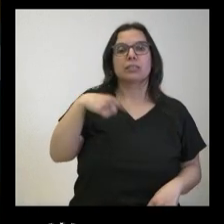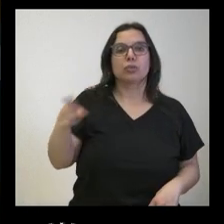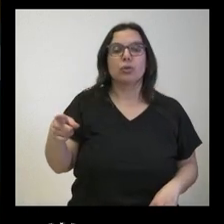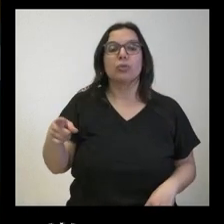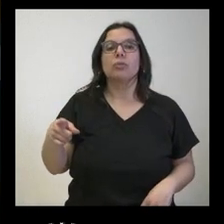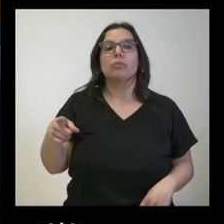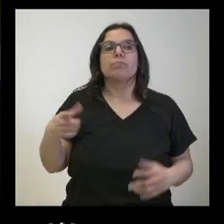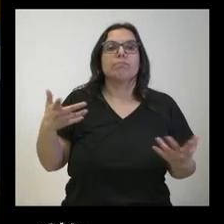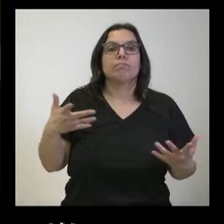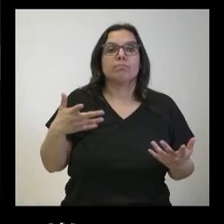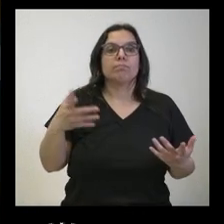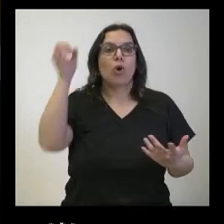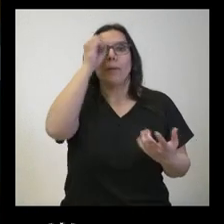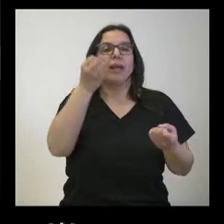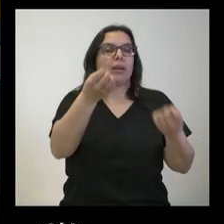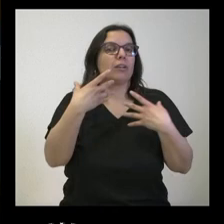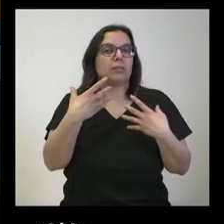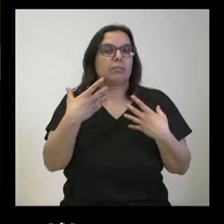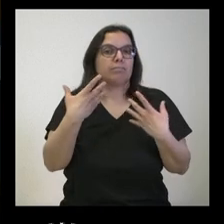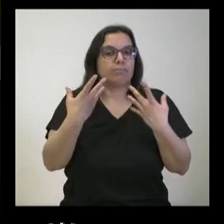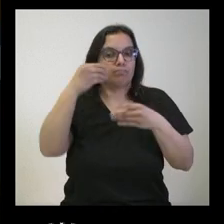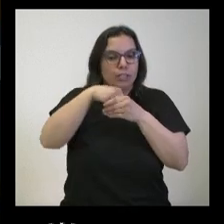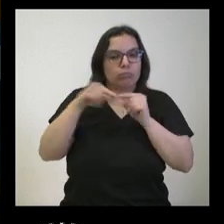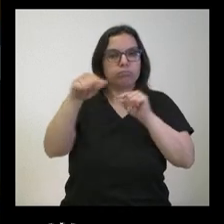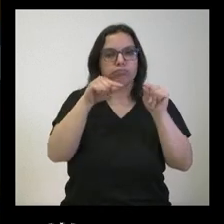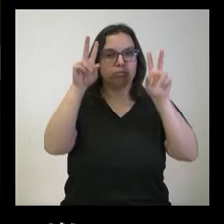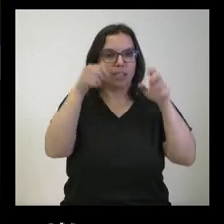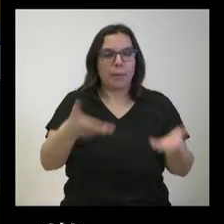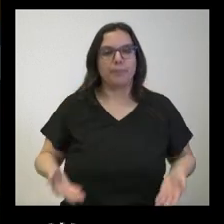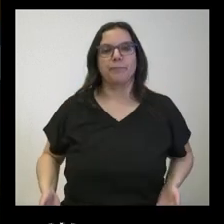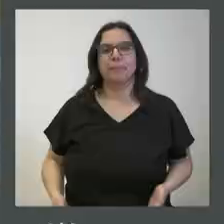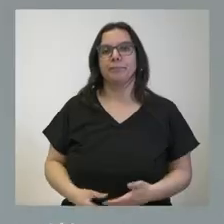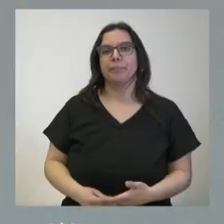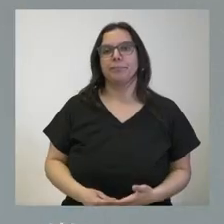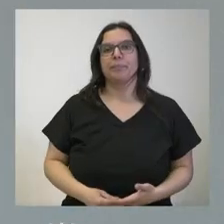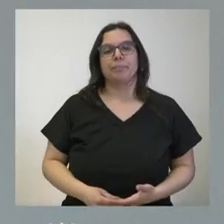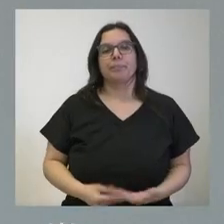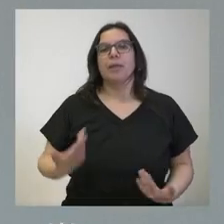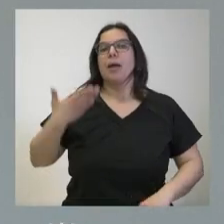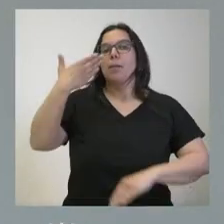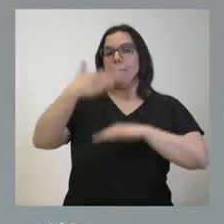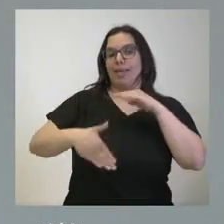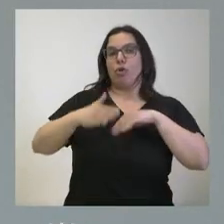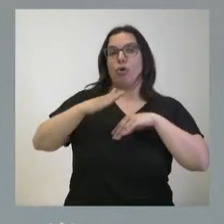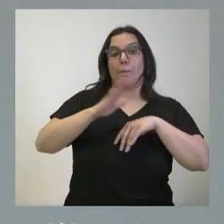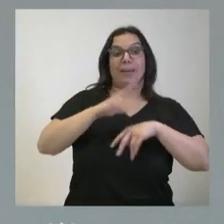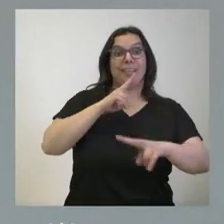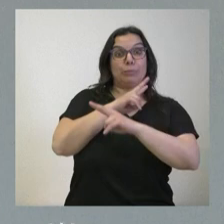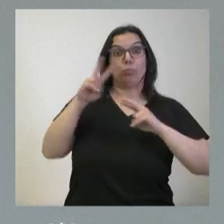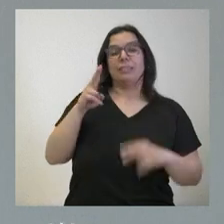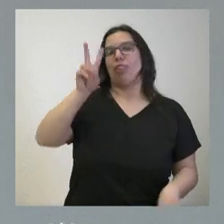y qué valoración han hecho en este consejo, si lo han abordado. Gracias. Pues hay un plazo de dos meses y por tanto